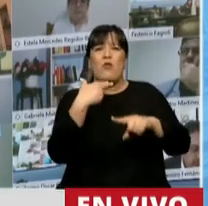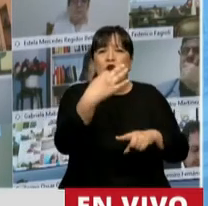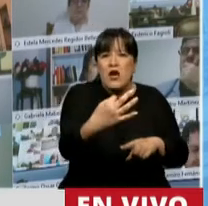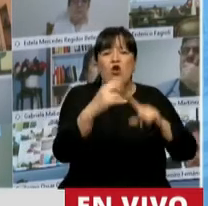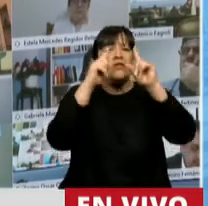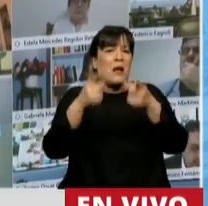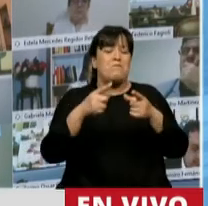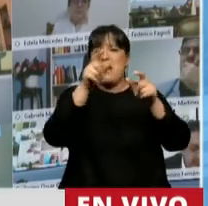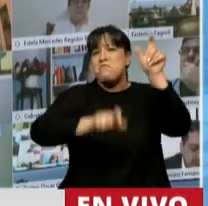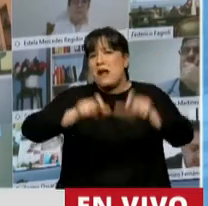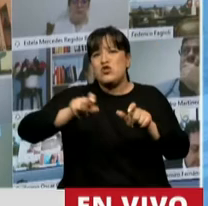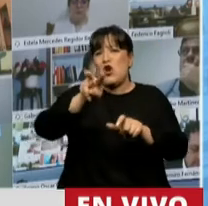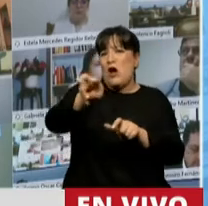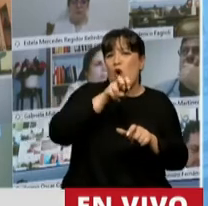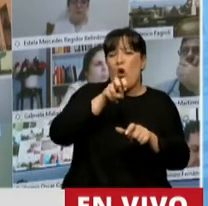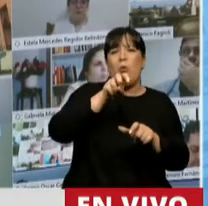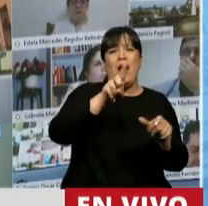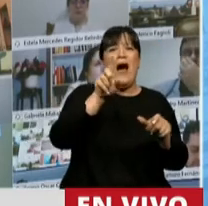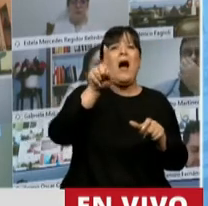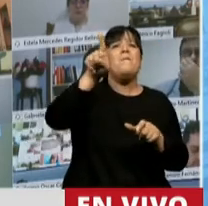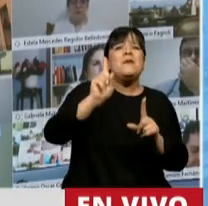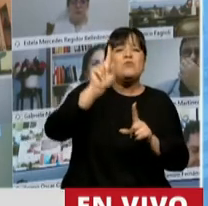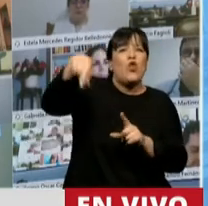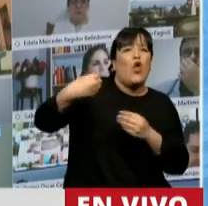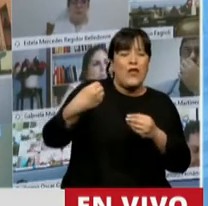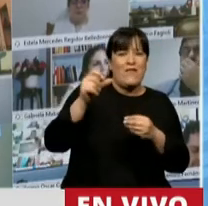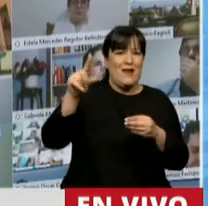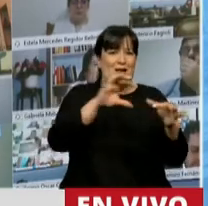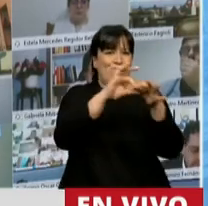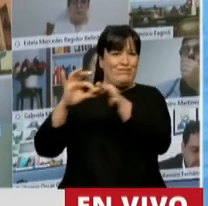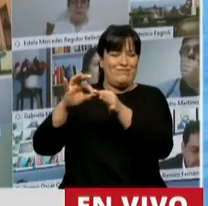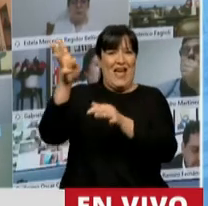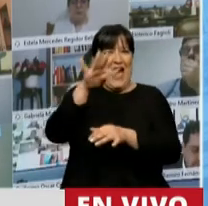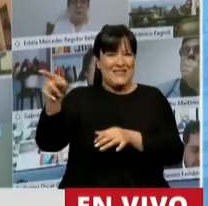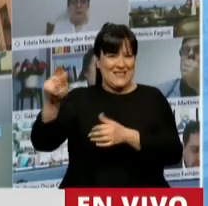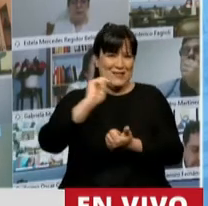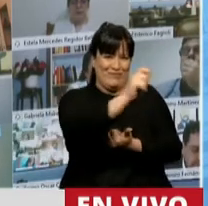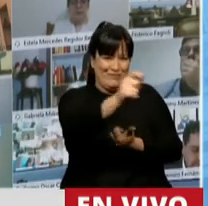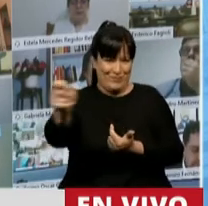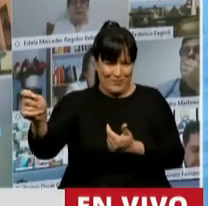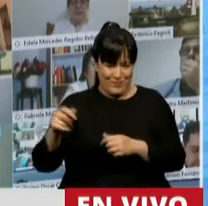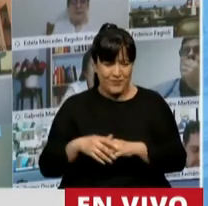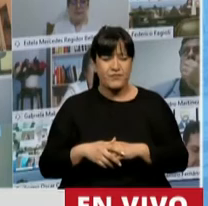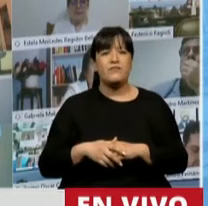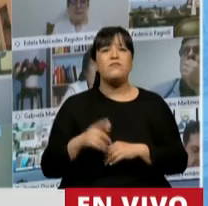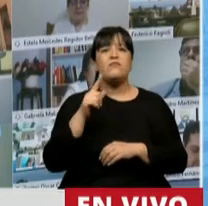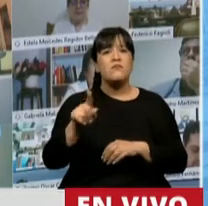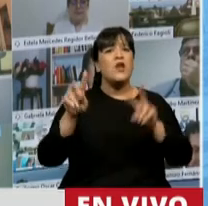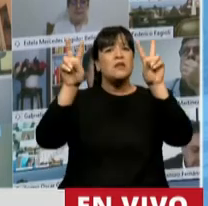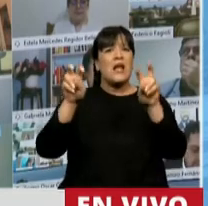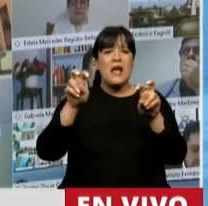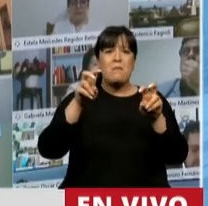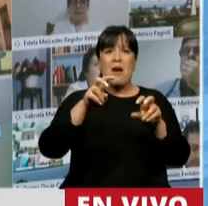beneficio relacionado con el crédito que otorga el ANSES. Y el tema del